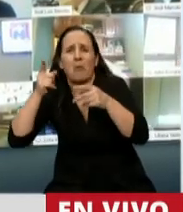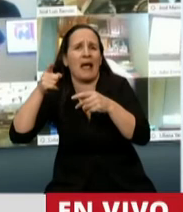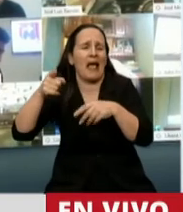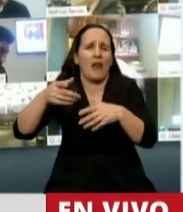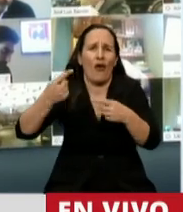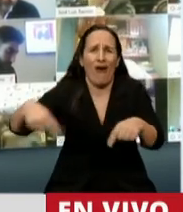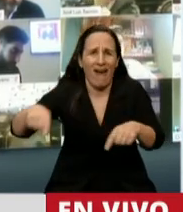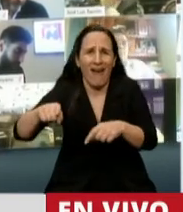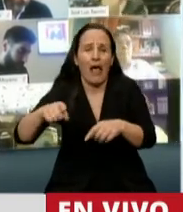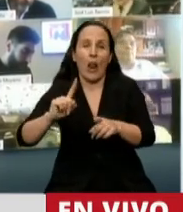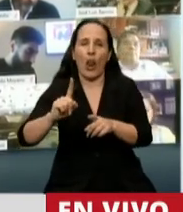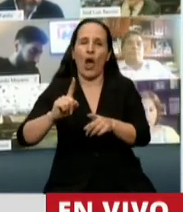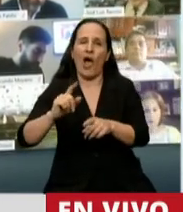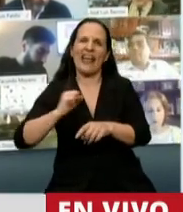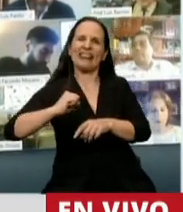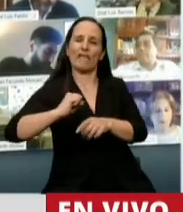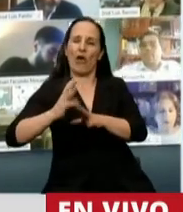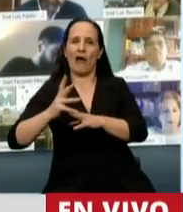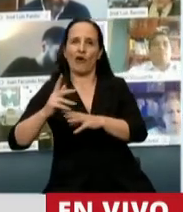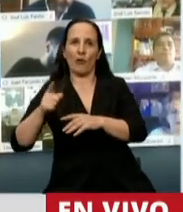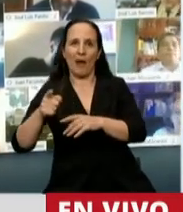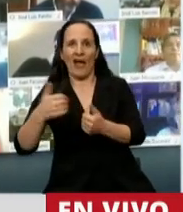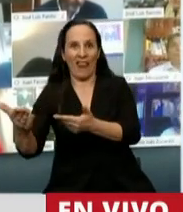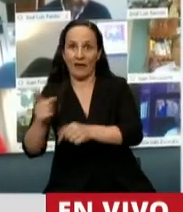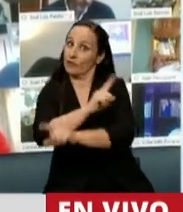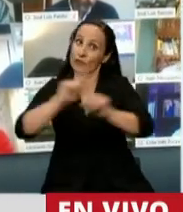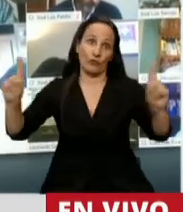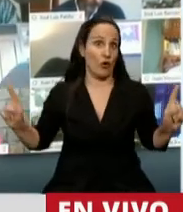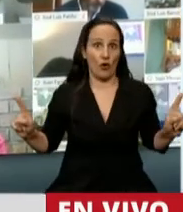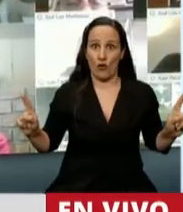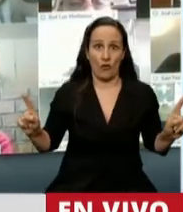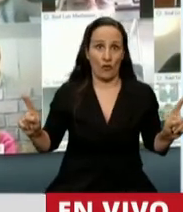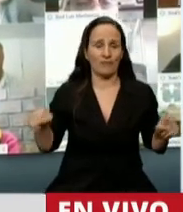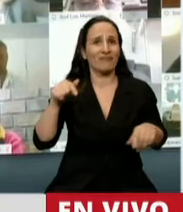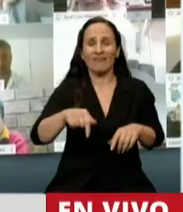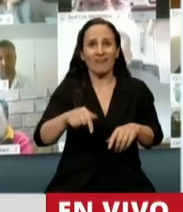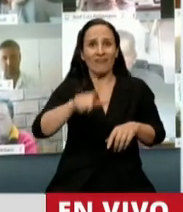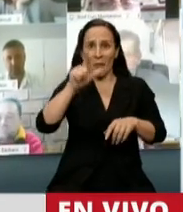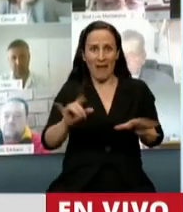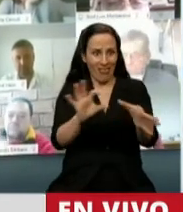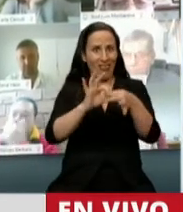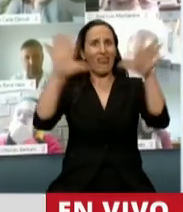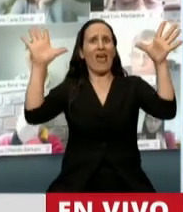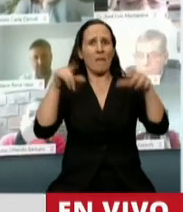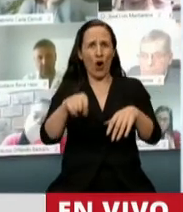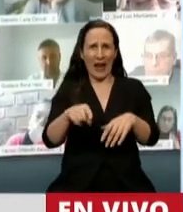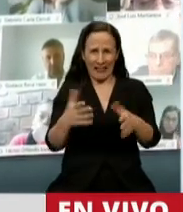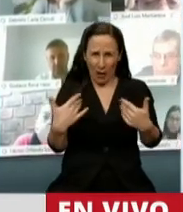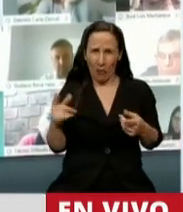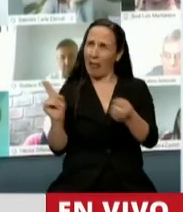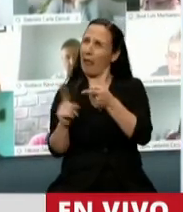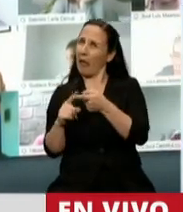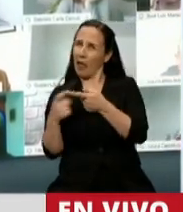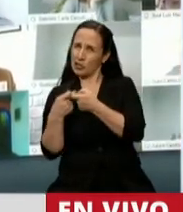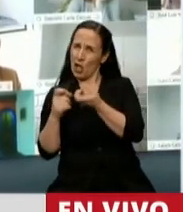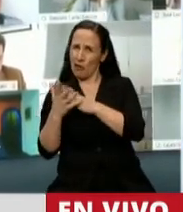encubrieron delitos. El Estado democrático no puede ser un Estado delincuente, señor